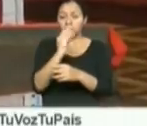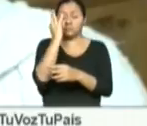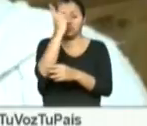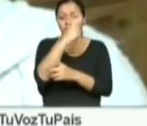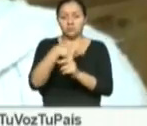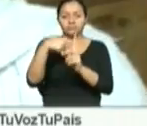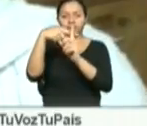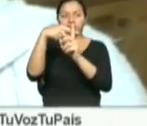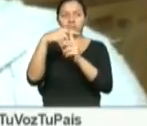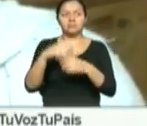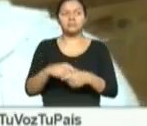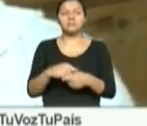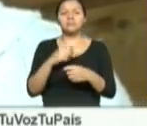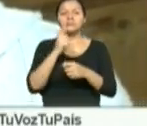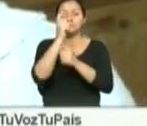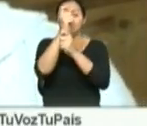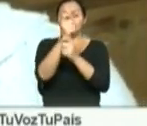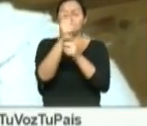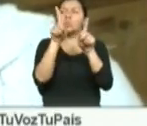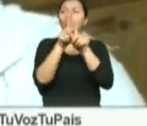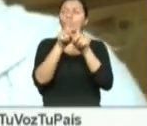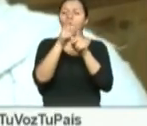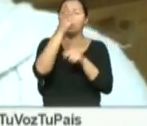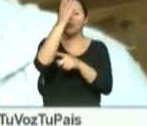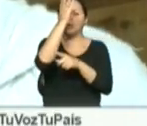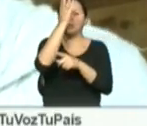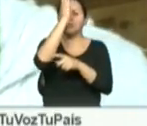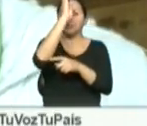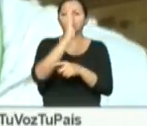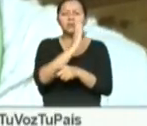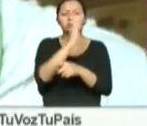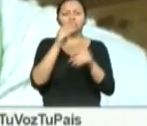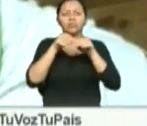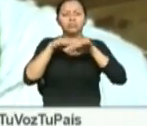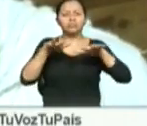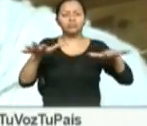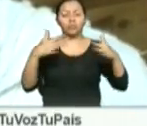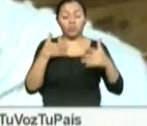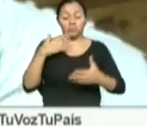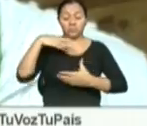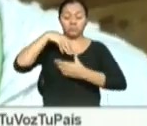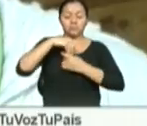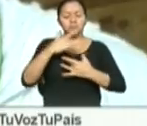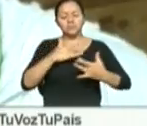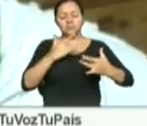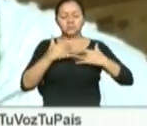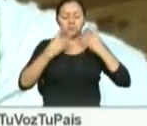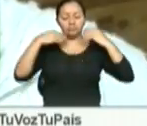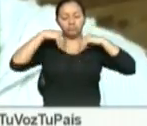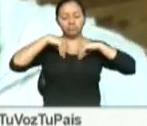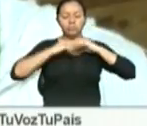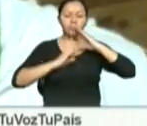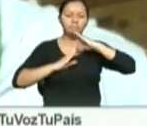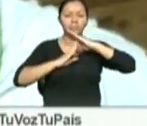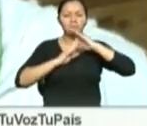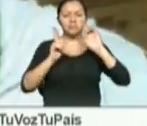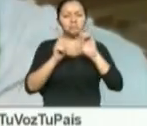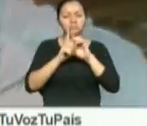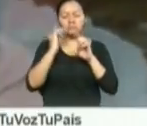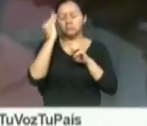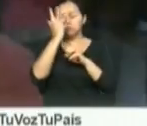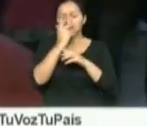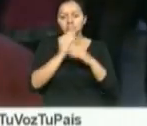Me parece una bendición de Dios estar en esta ceremonia, es